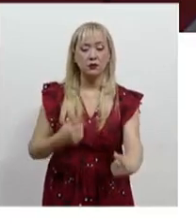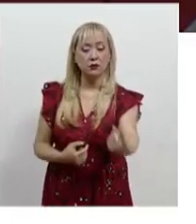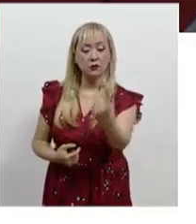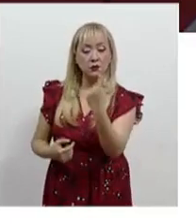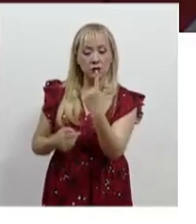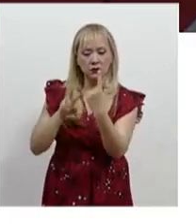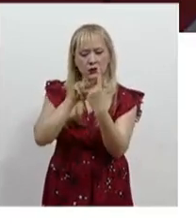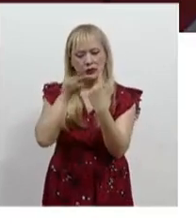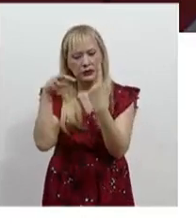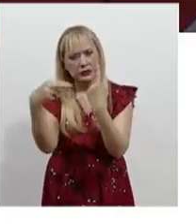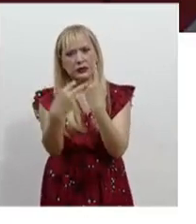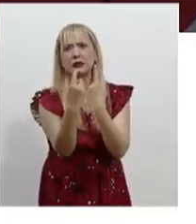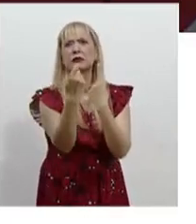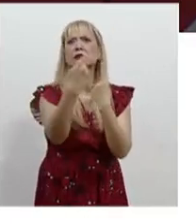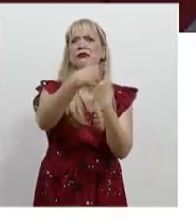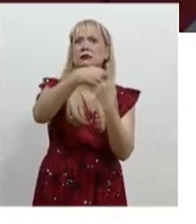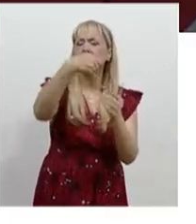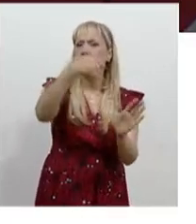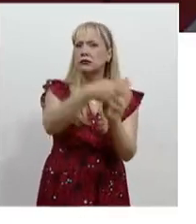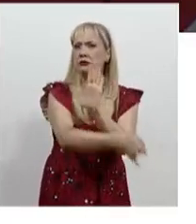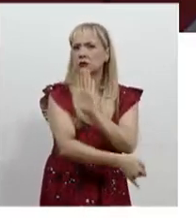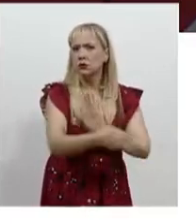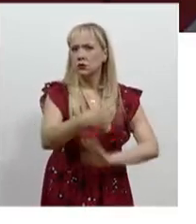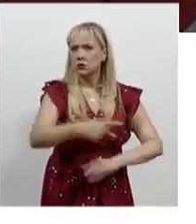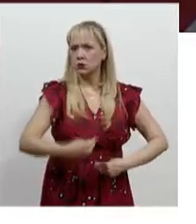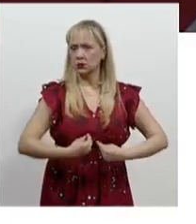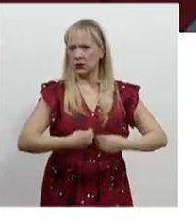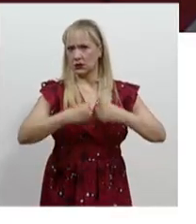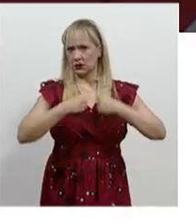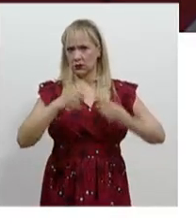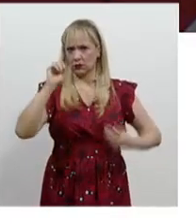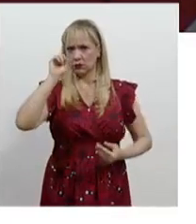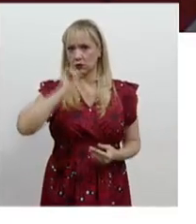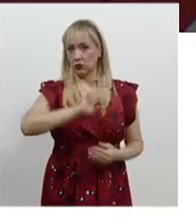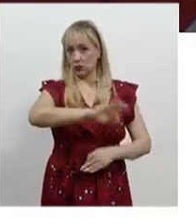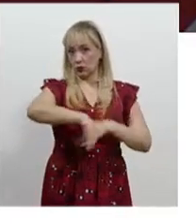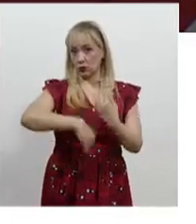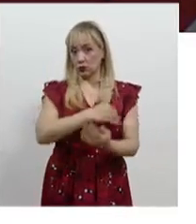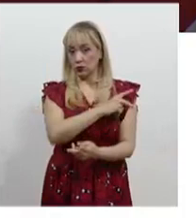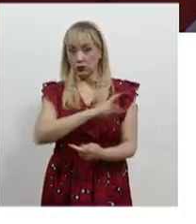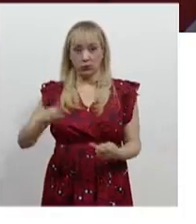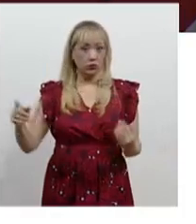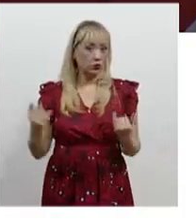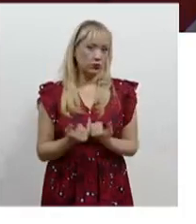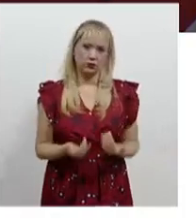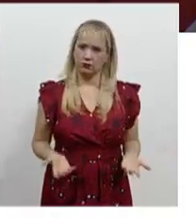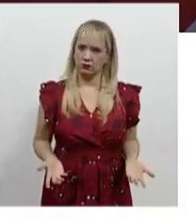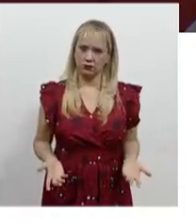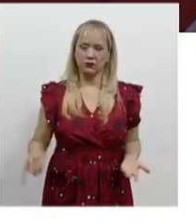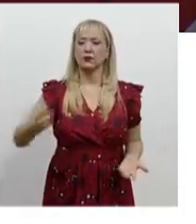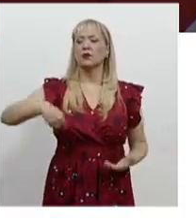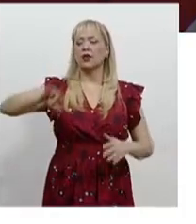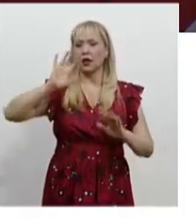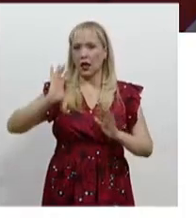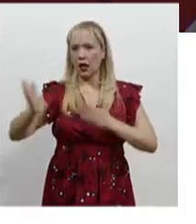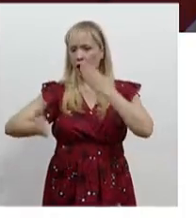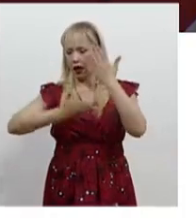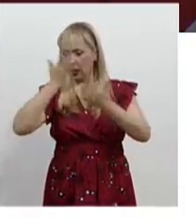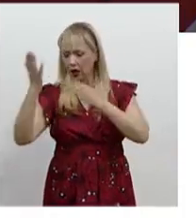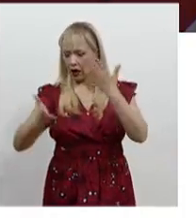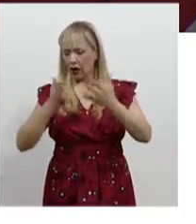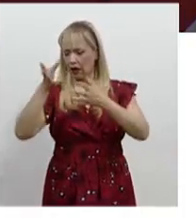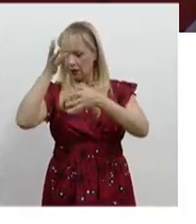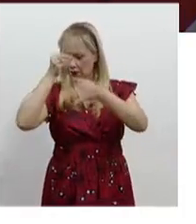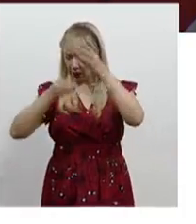esta herramienta porque si bien la conocemos, nos hemos preparado en ella, a